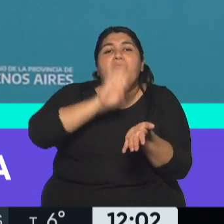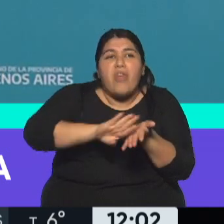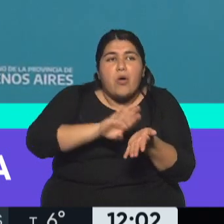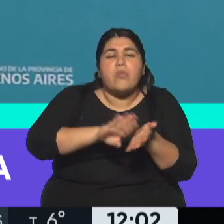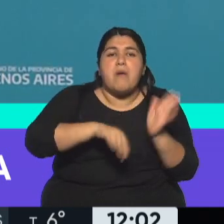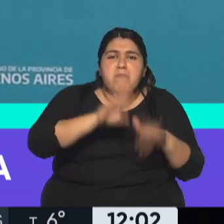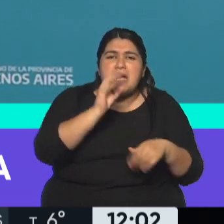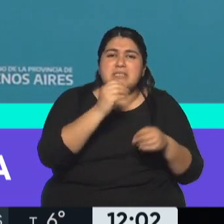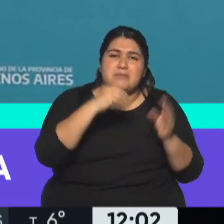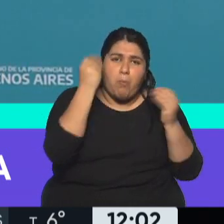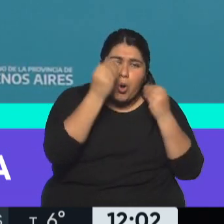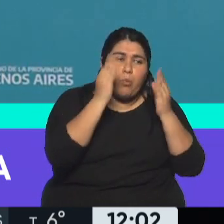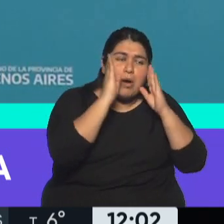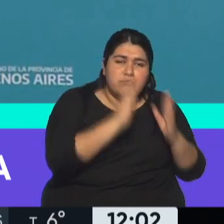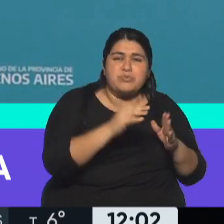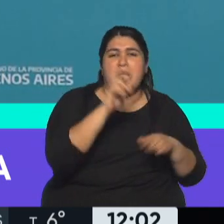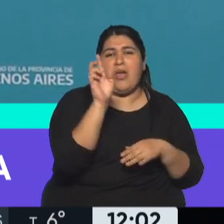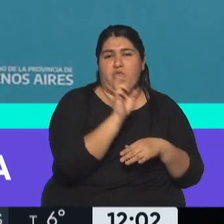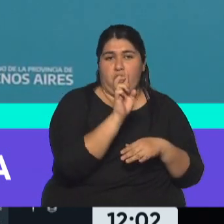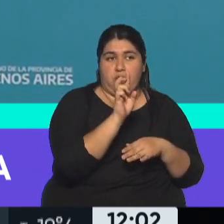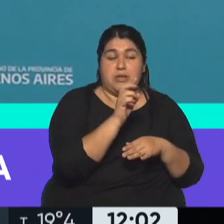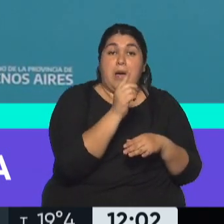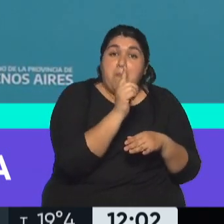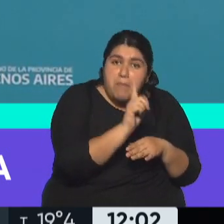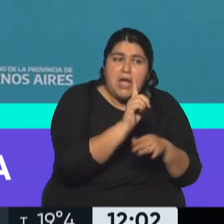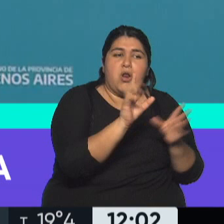extranjera y con el sector privado.